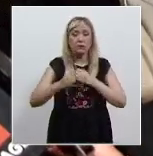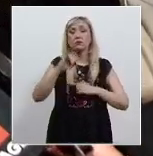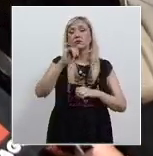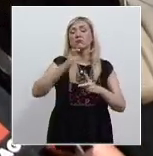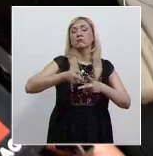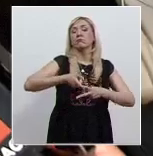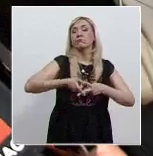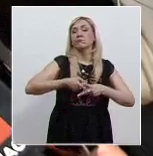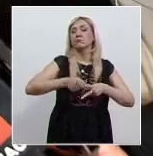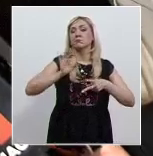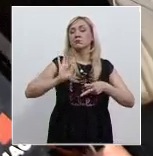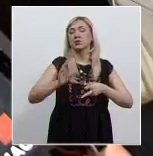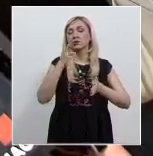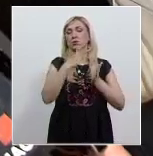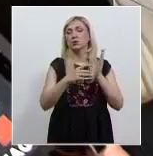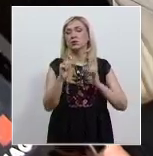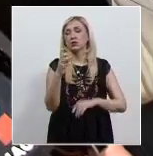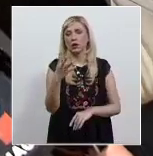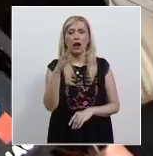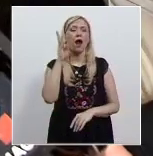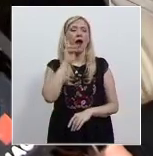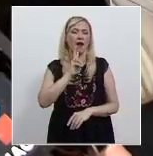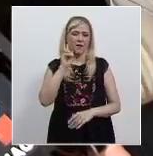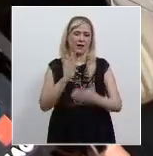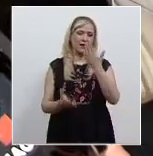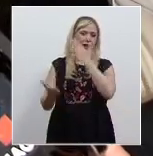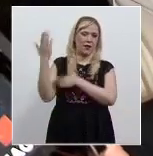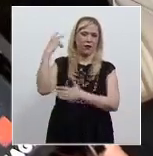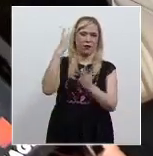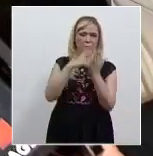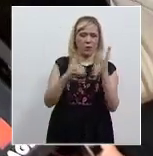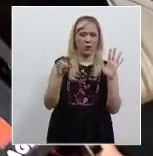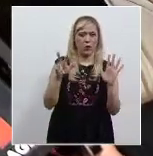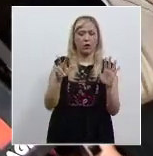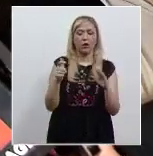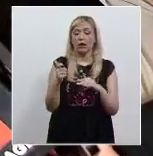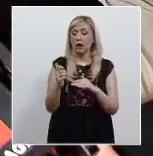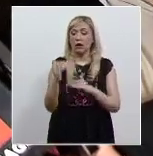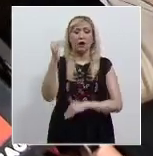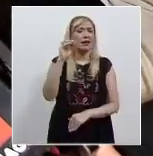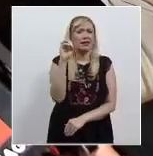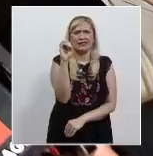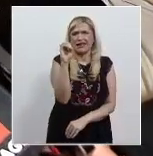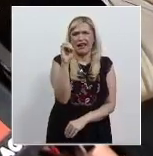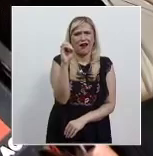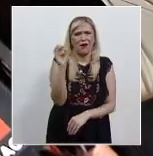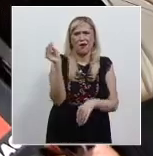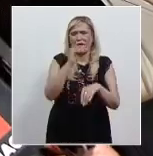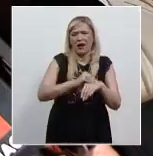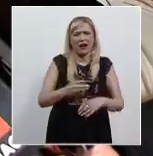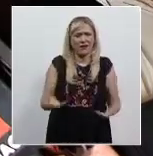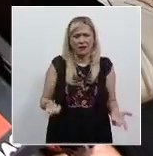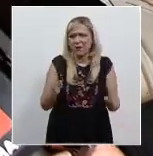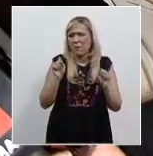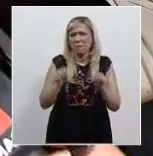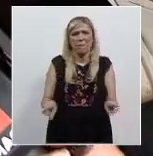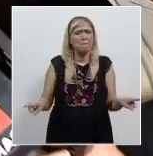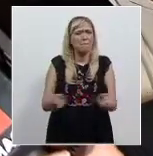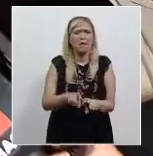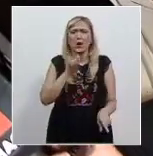Si ustedes lo comparan con 2018, el incremento es cero. Es exactamente el mismo